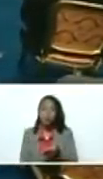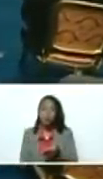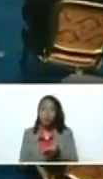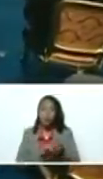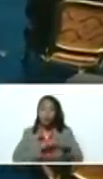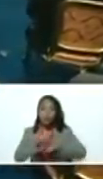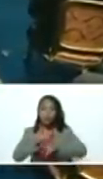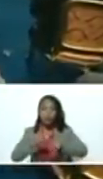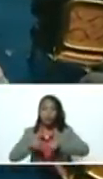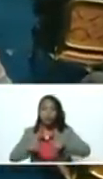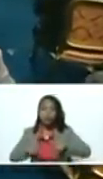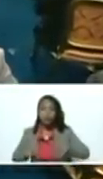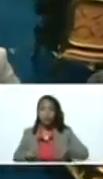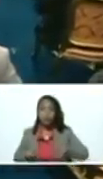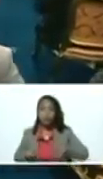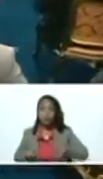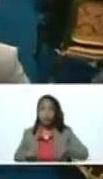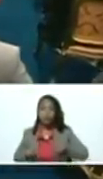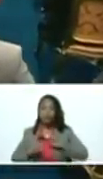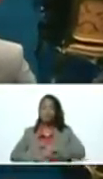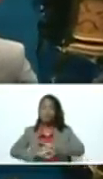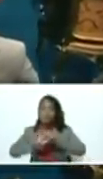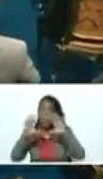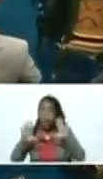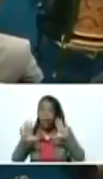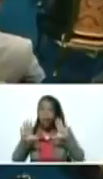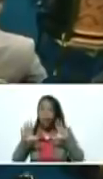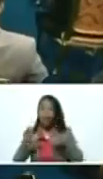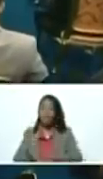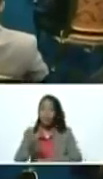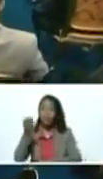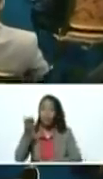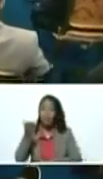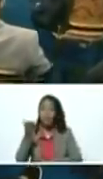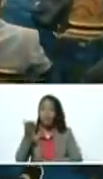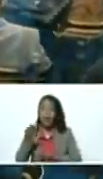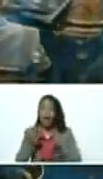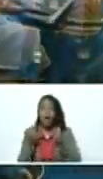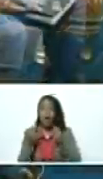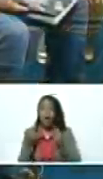coordinación eminentemente y exclusivamente económica